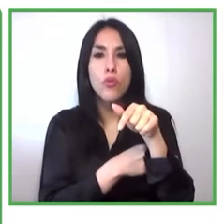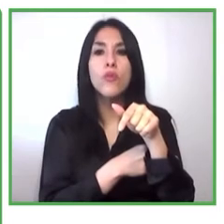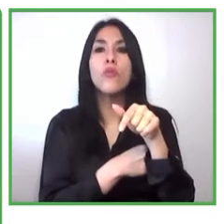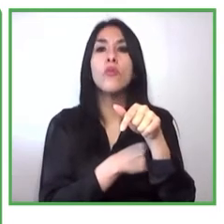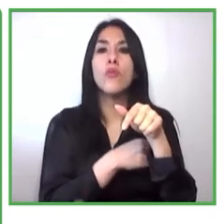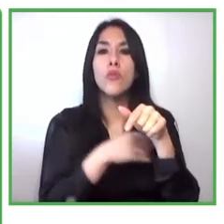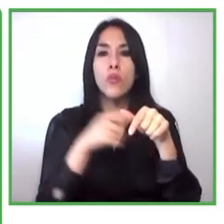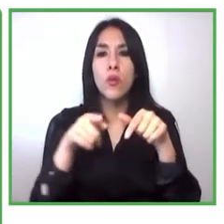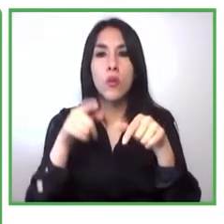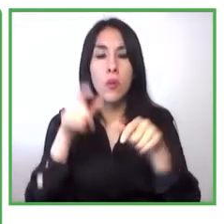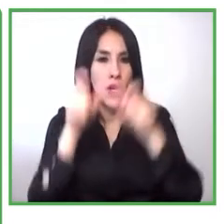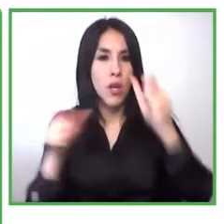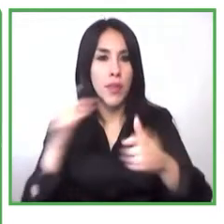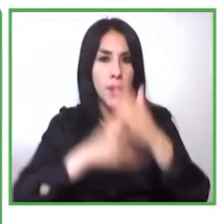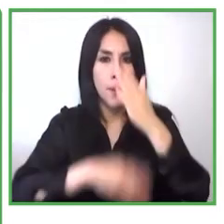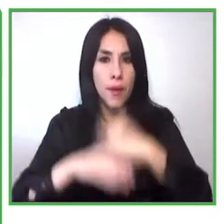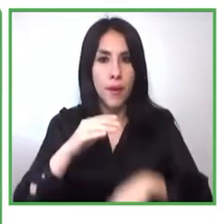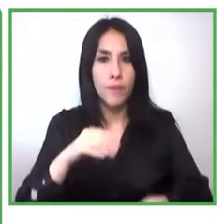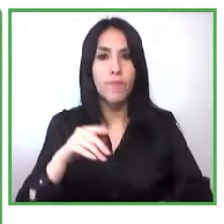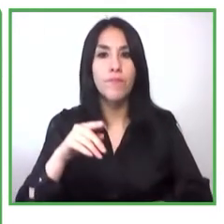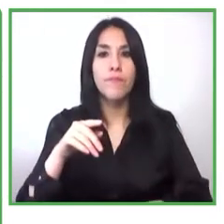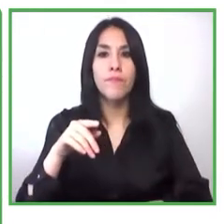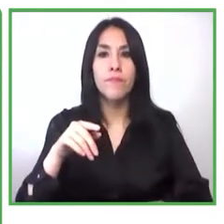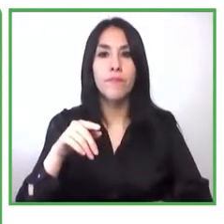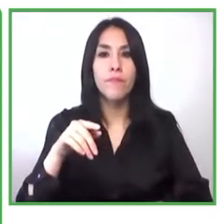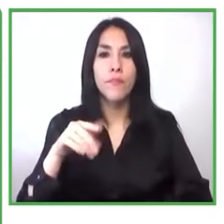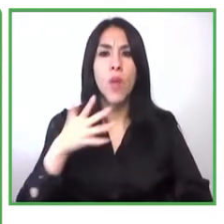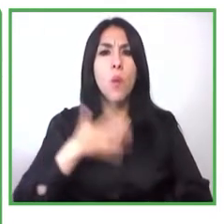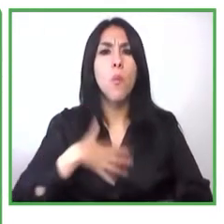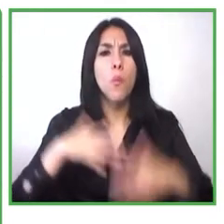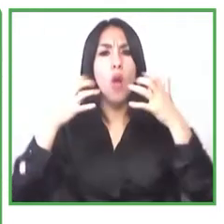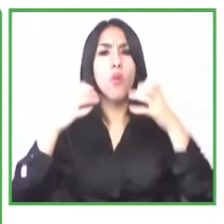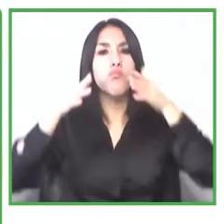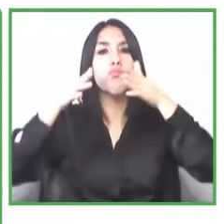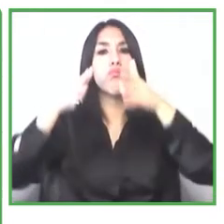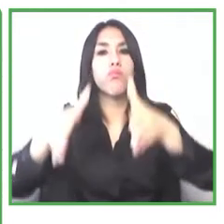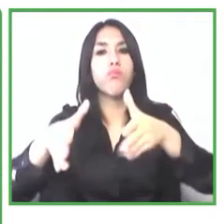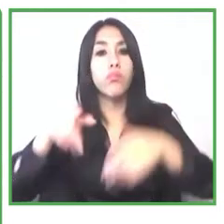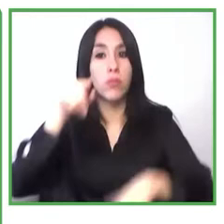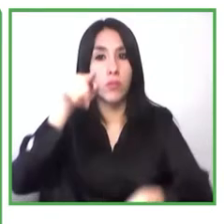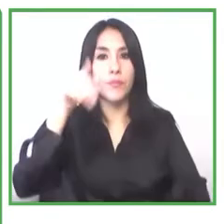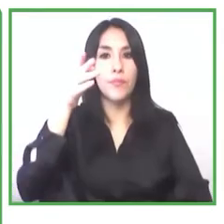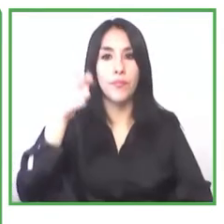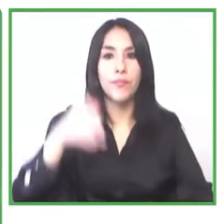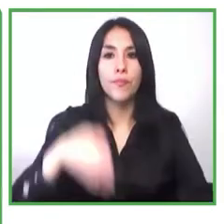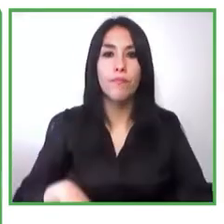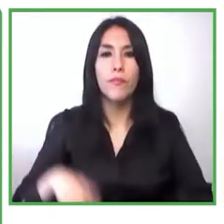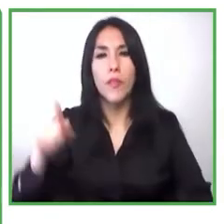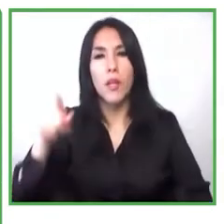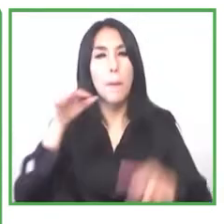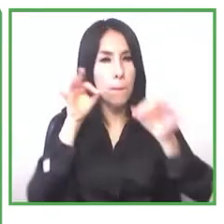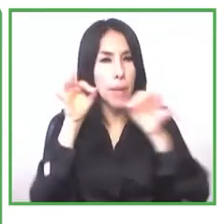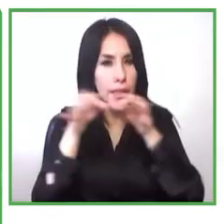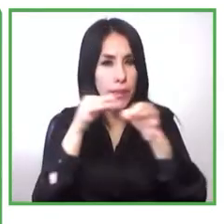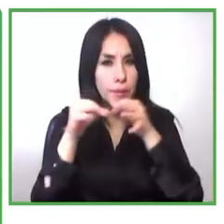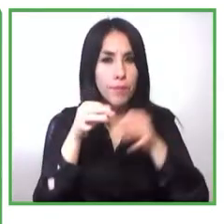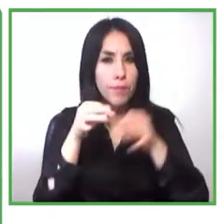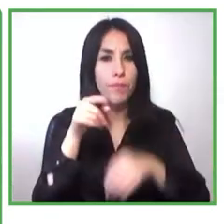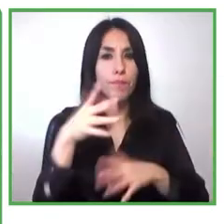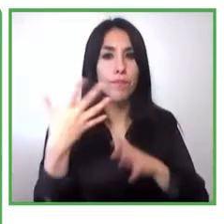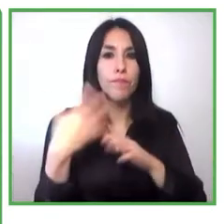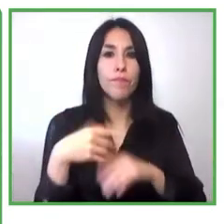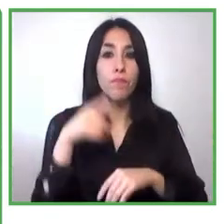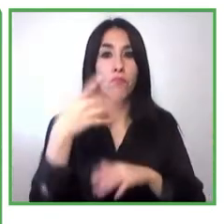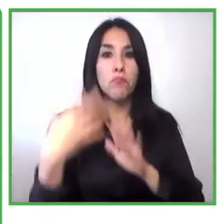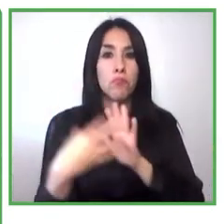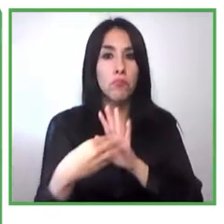que quiero centrar mi presentación y contarles que este modelo de apoyo a emprendimientos de personas